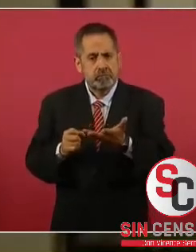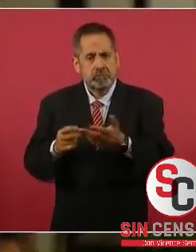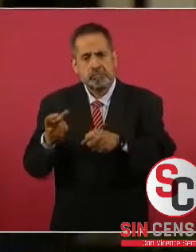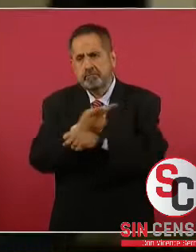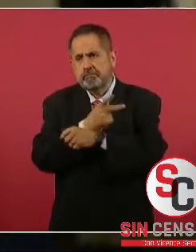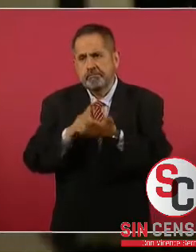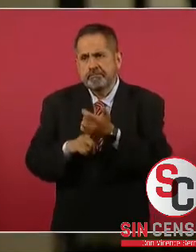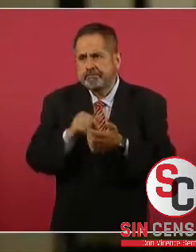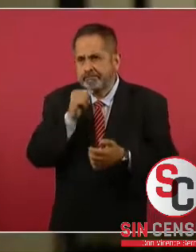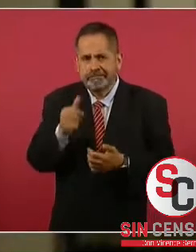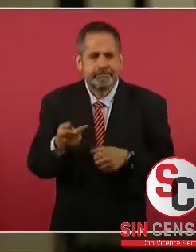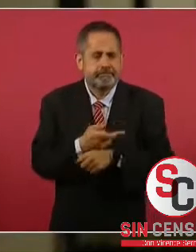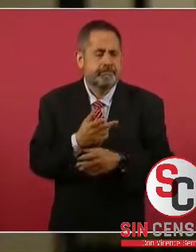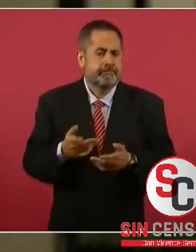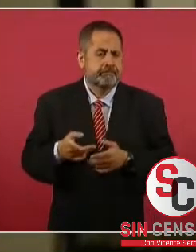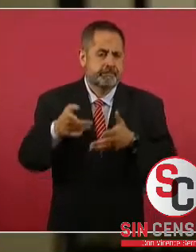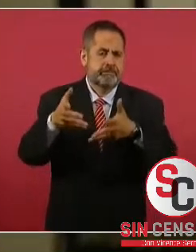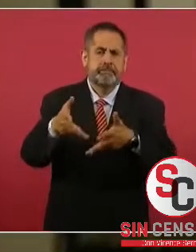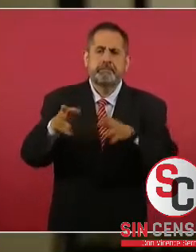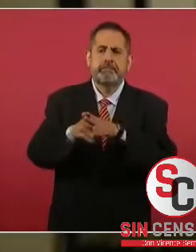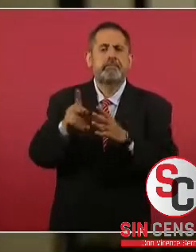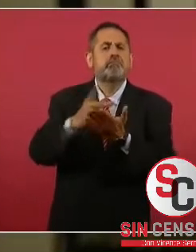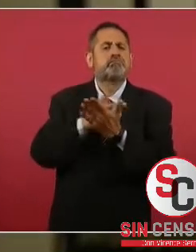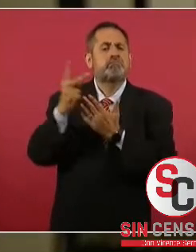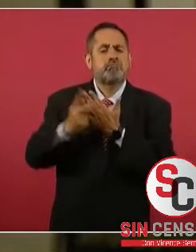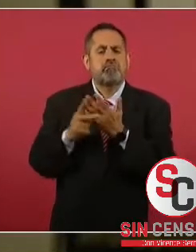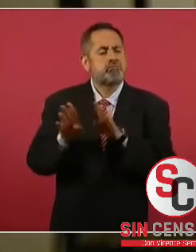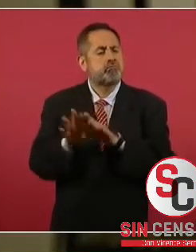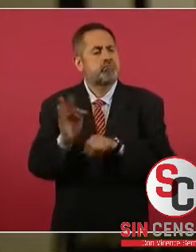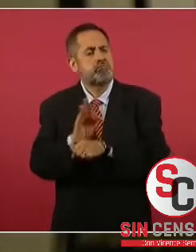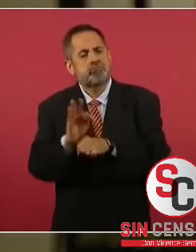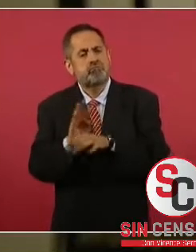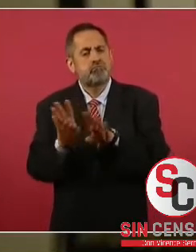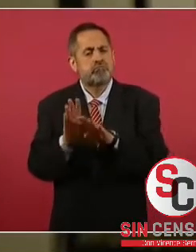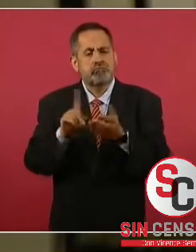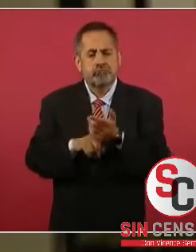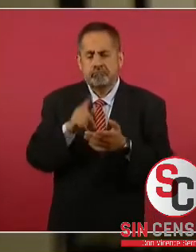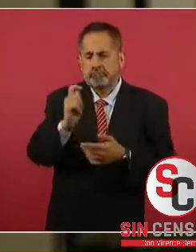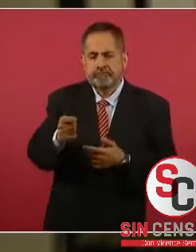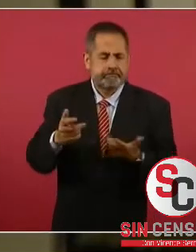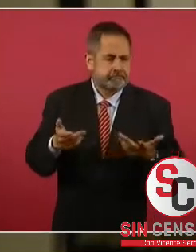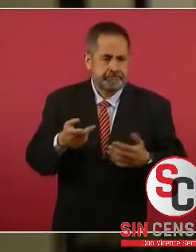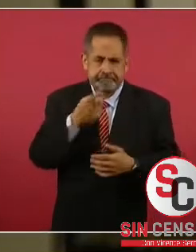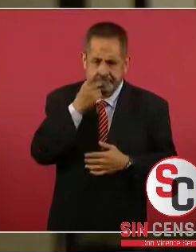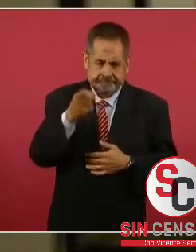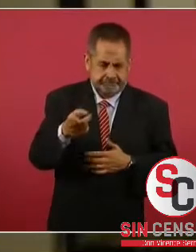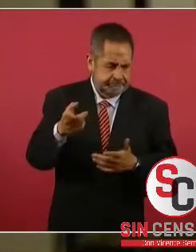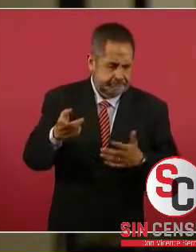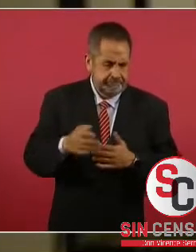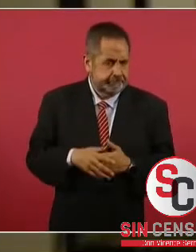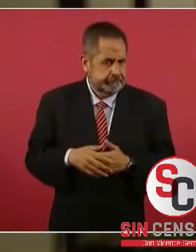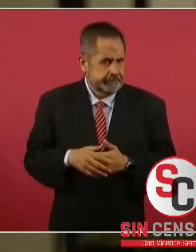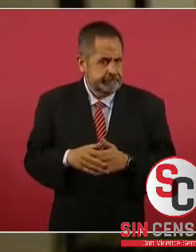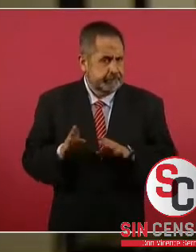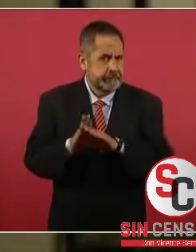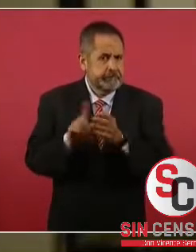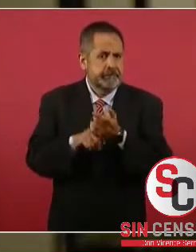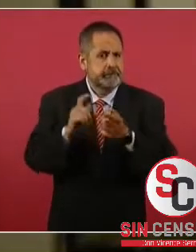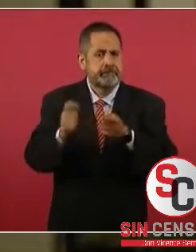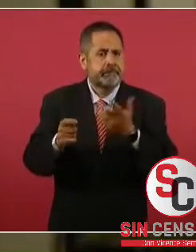no ha sucedido nada. ¿Qué está pasando con este programa? ¿Qué está pasando con esta situación